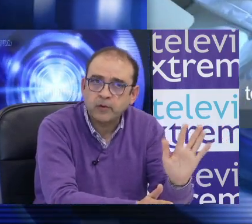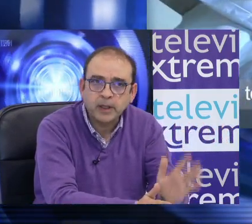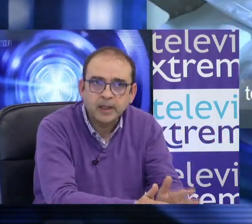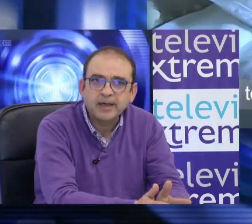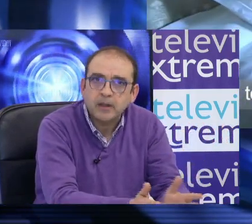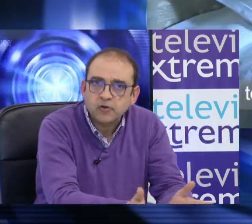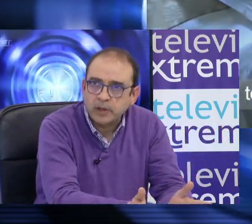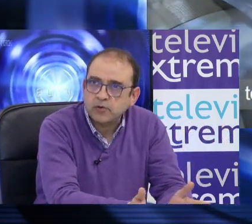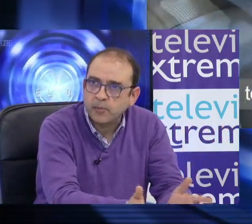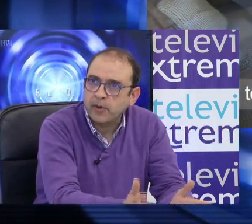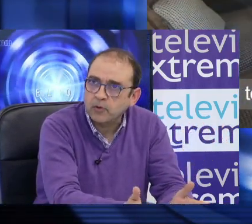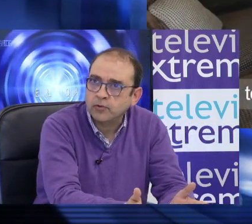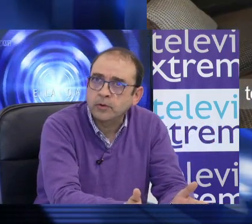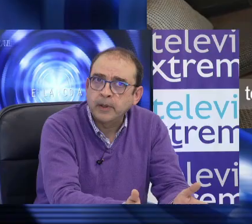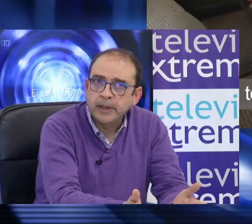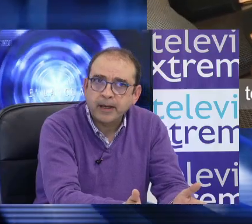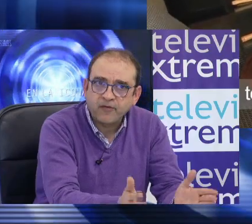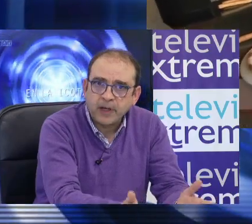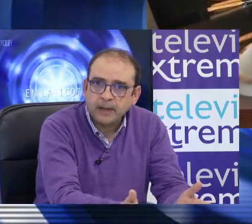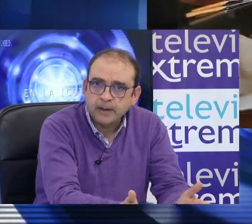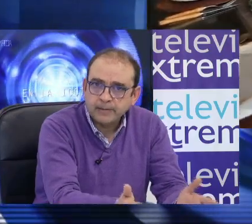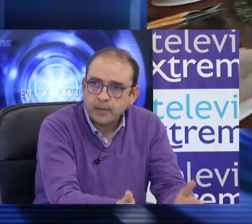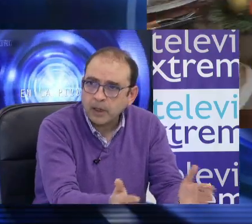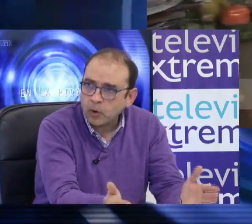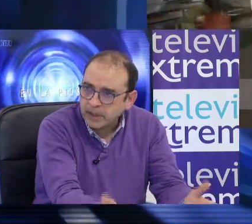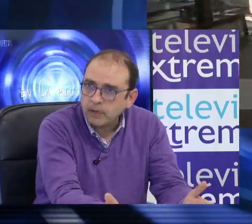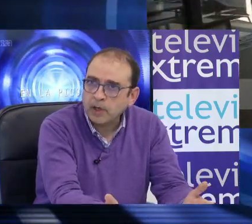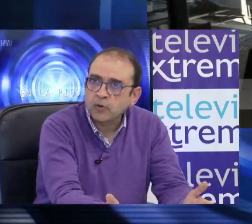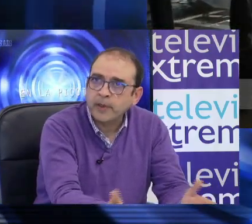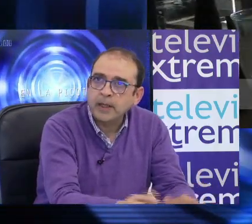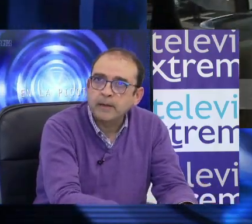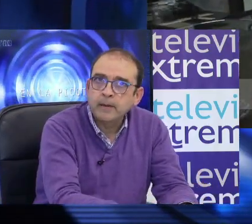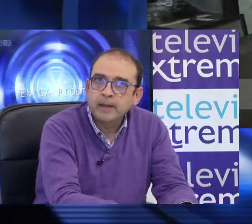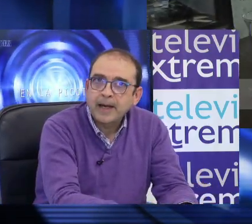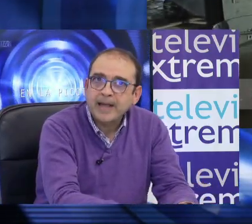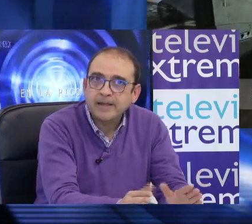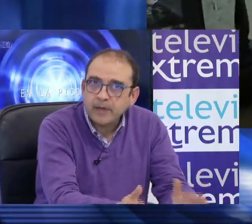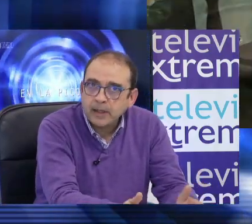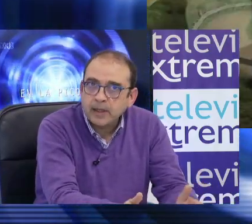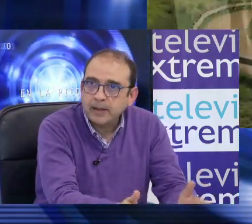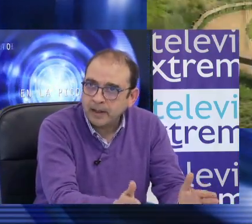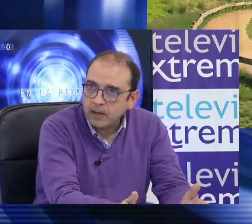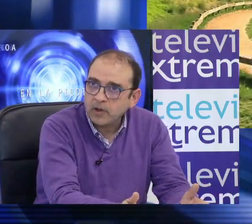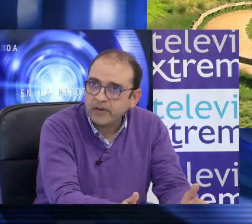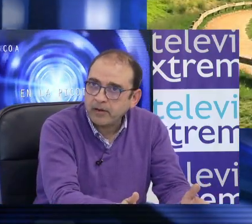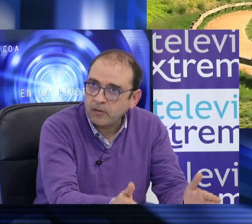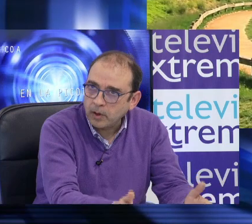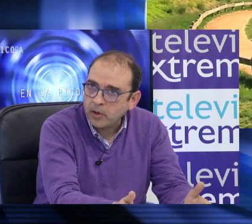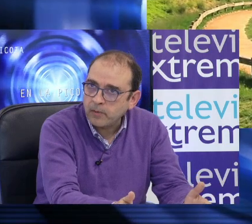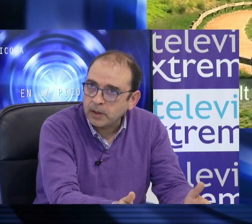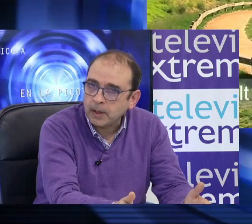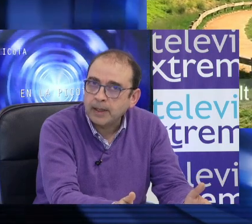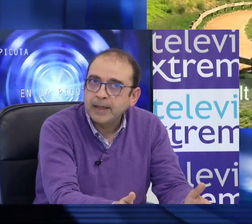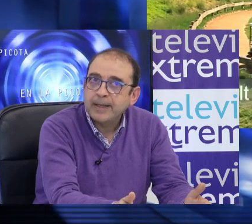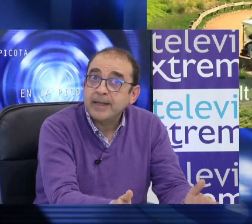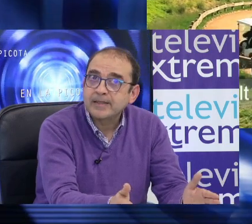también de estos. ¿Quiénes son esos poderosos que al final terminan cometiendo a tropelía? A sabiendas del daño que están haciendo